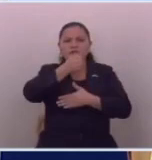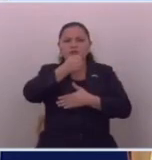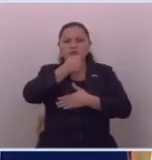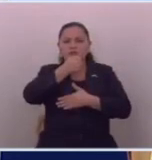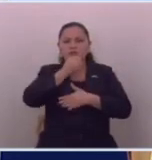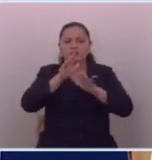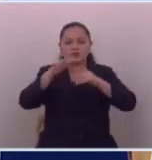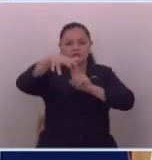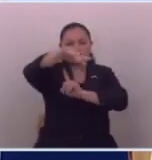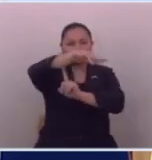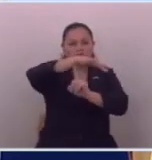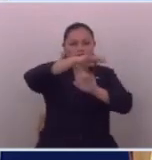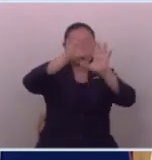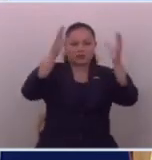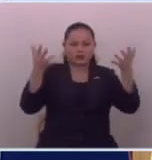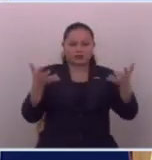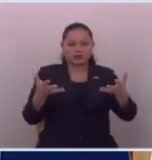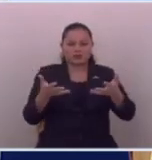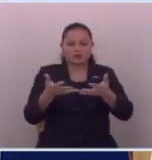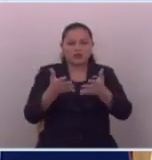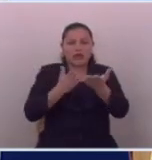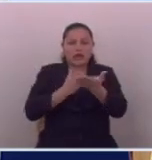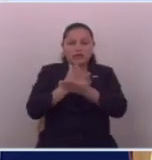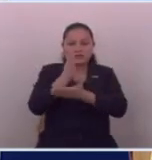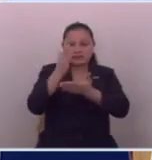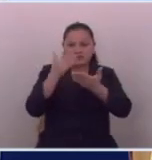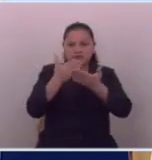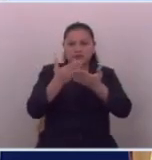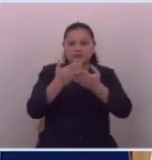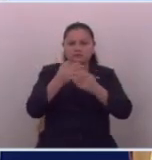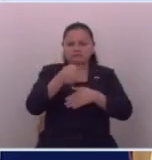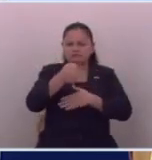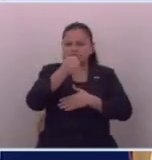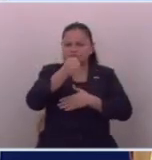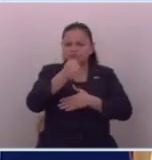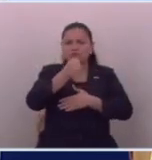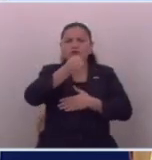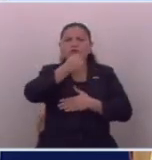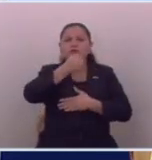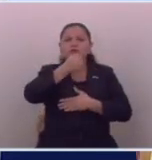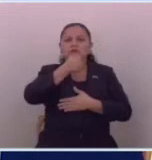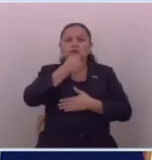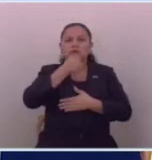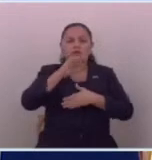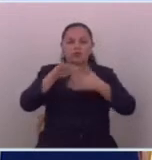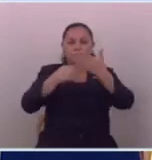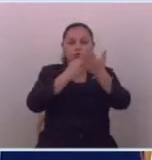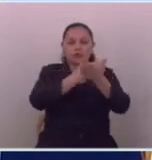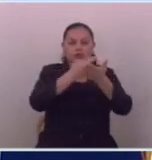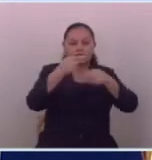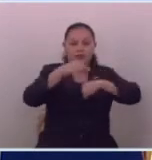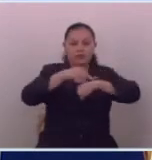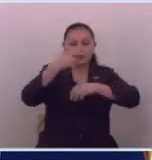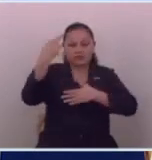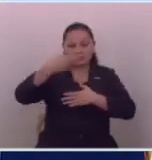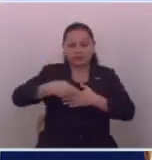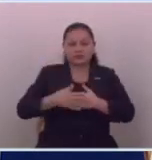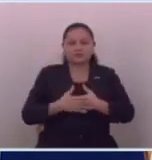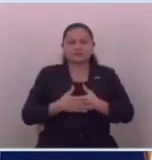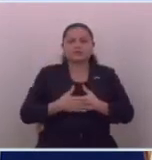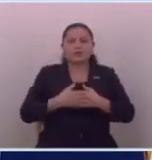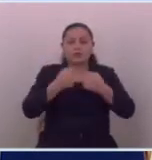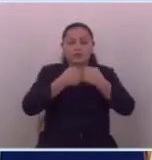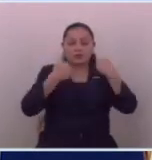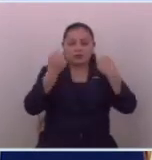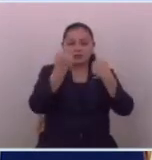alrededor del mundo y el acceso irrestricto de la información veraz y en tiempo real. A